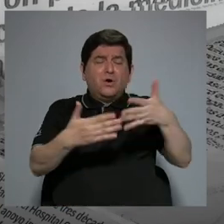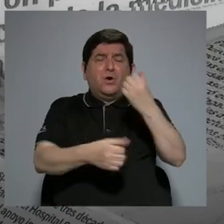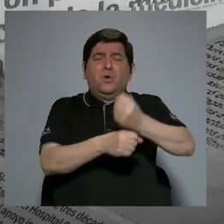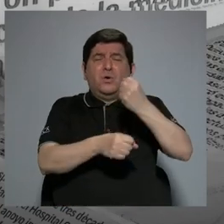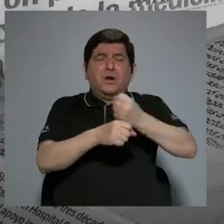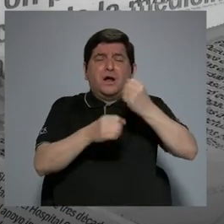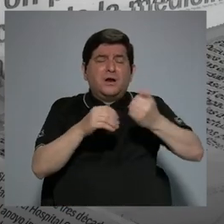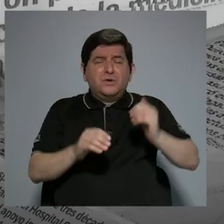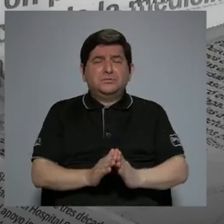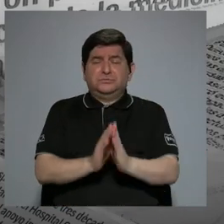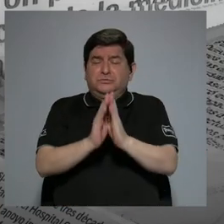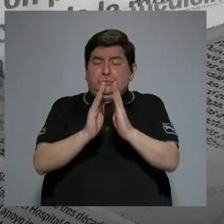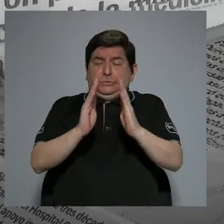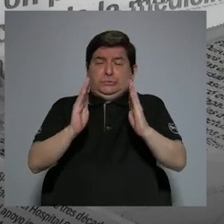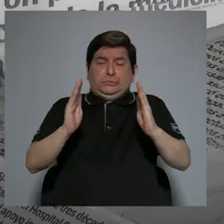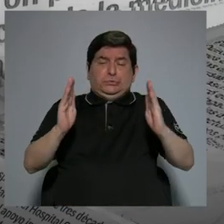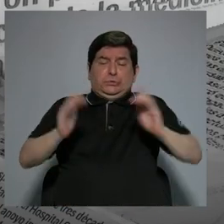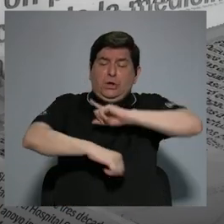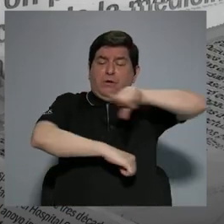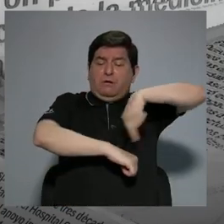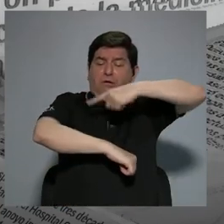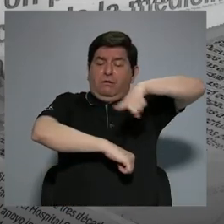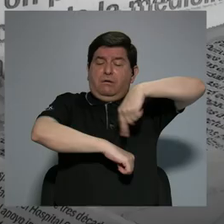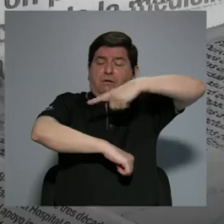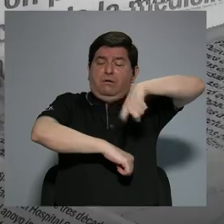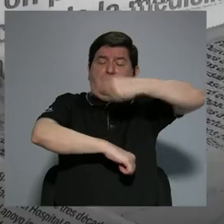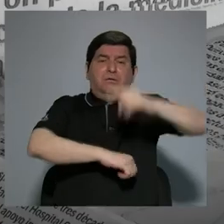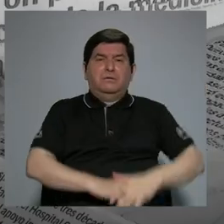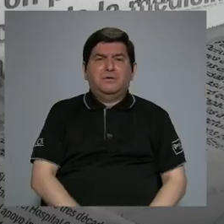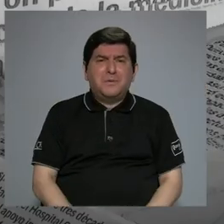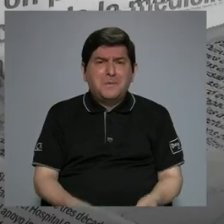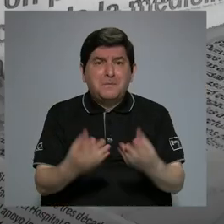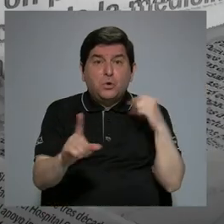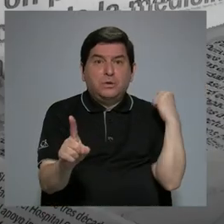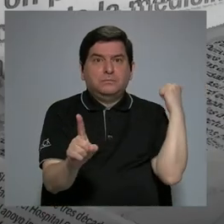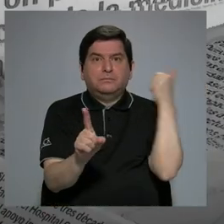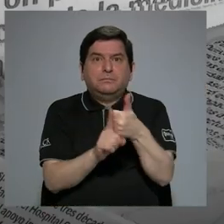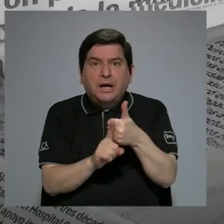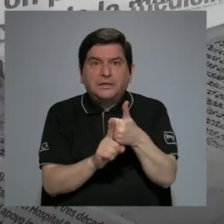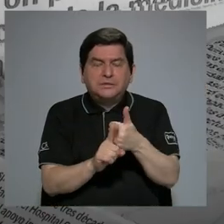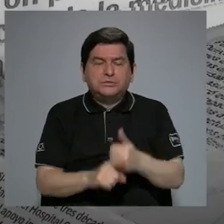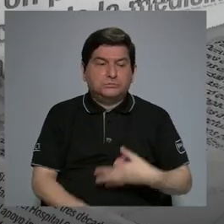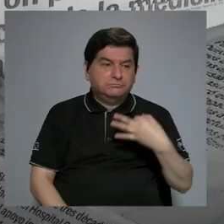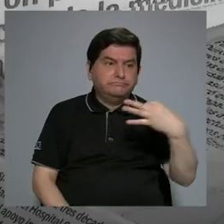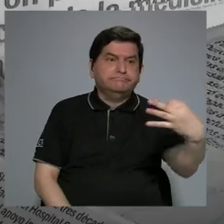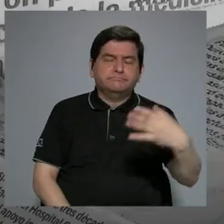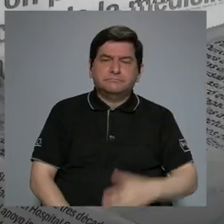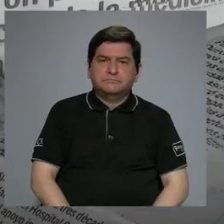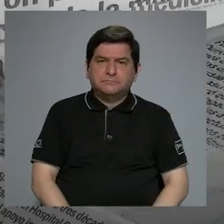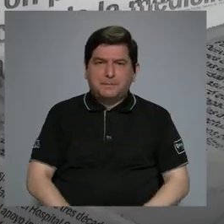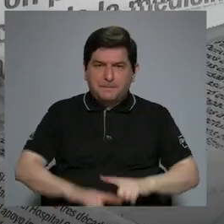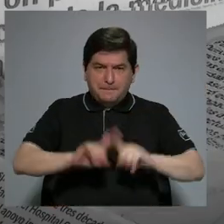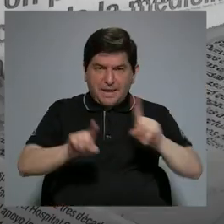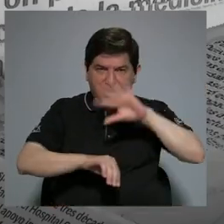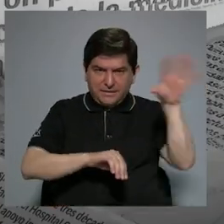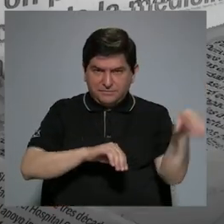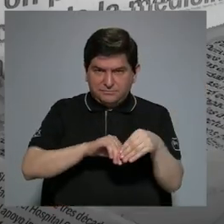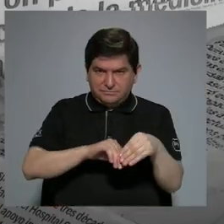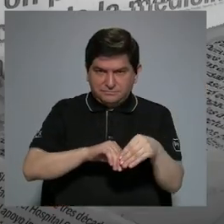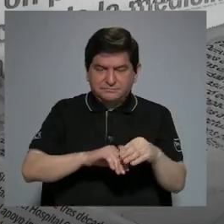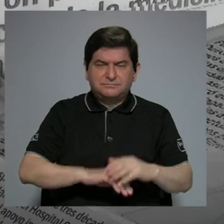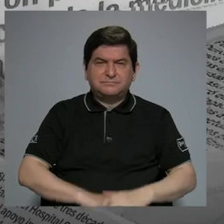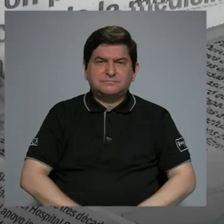extensas y con demasiado impacto todos los días. Pero aparte de eso,